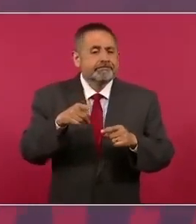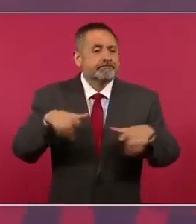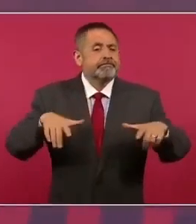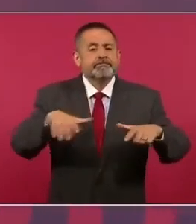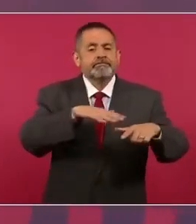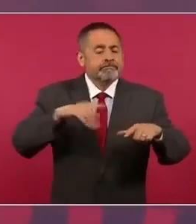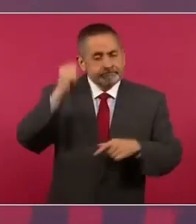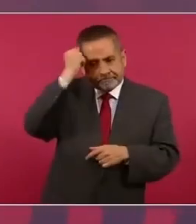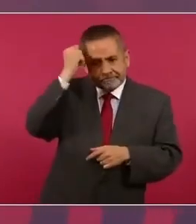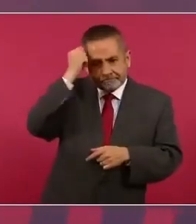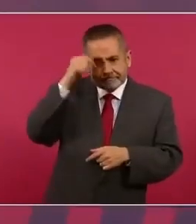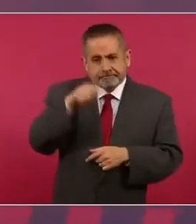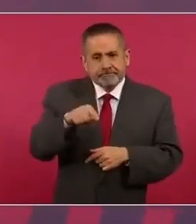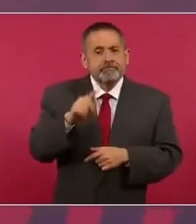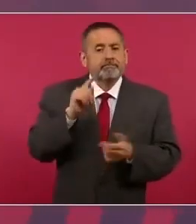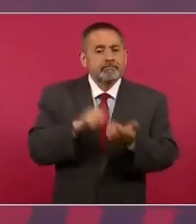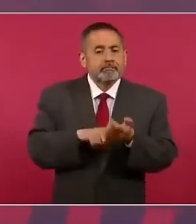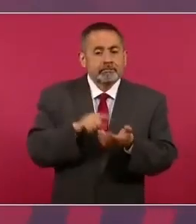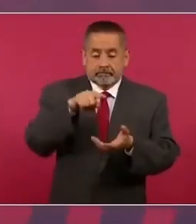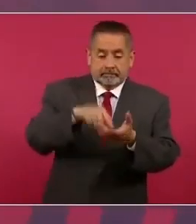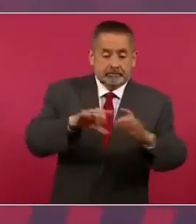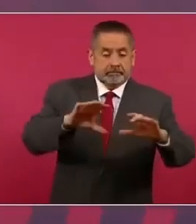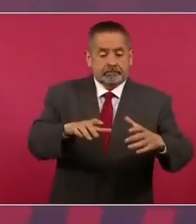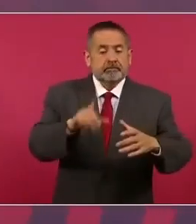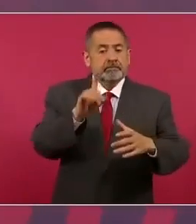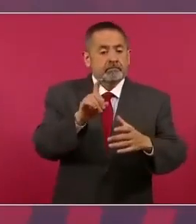Texcoco es que se afectaba un vaso regulador